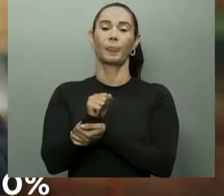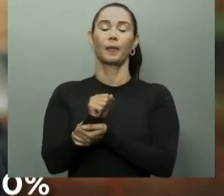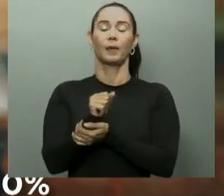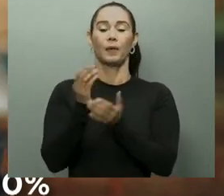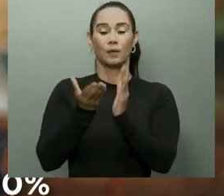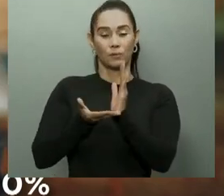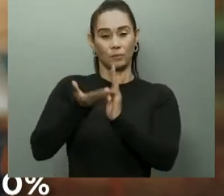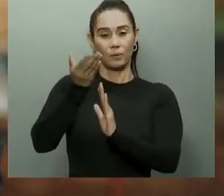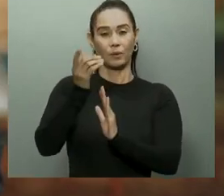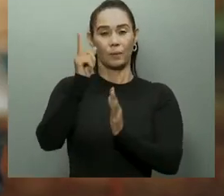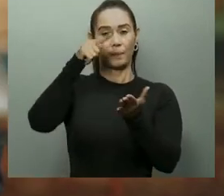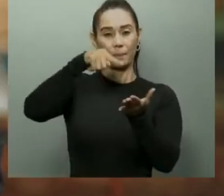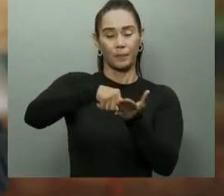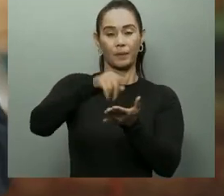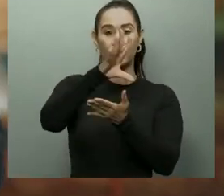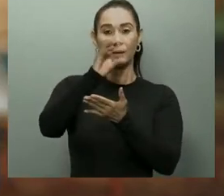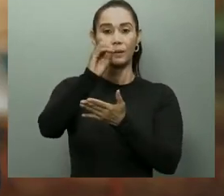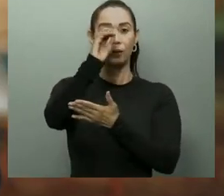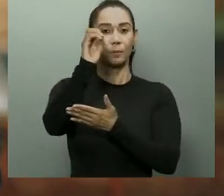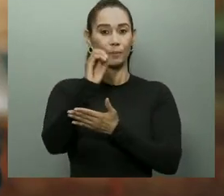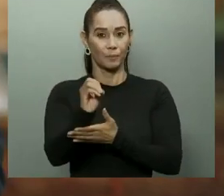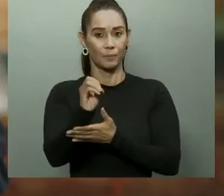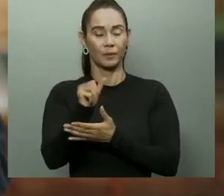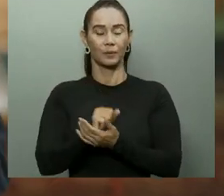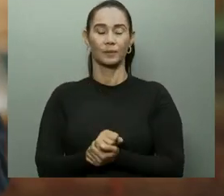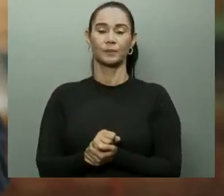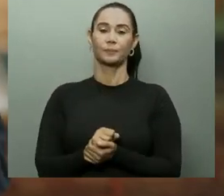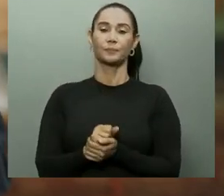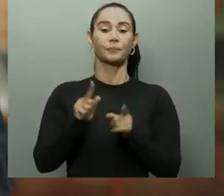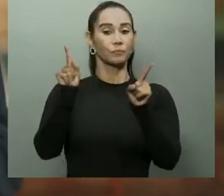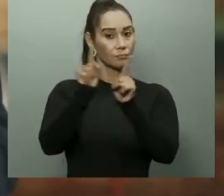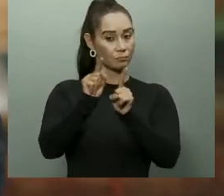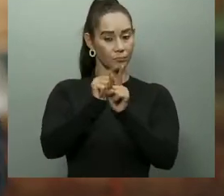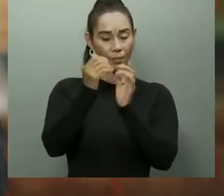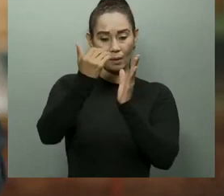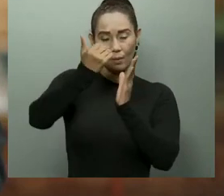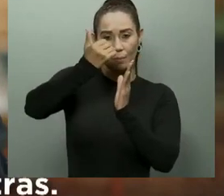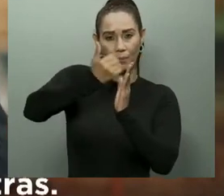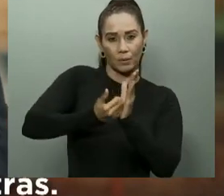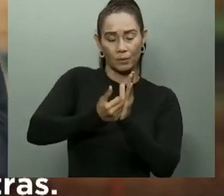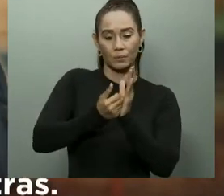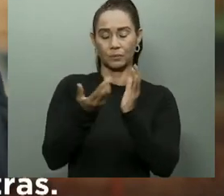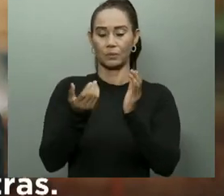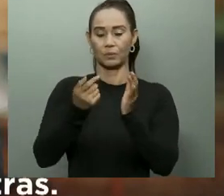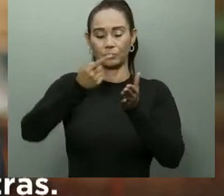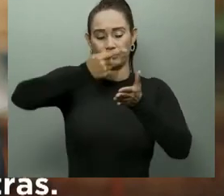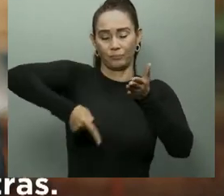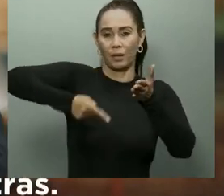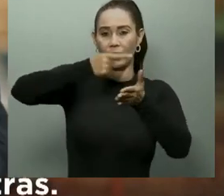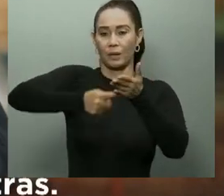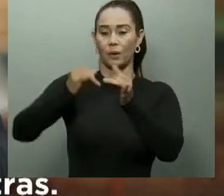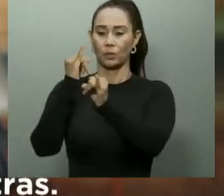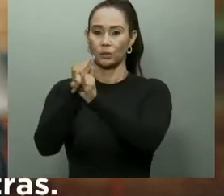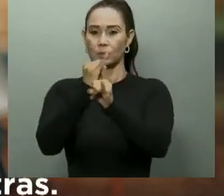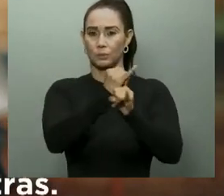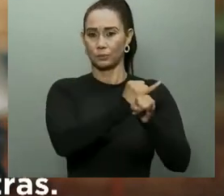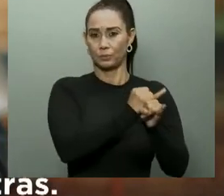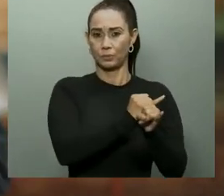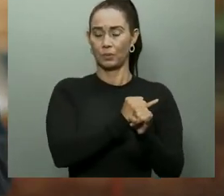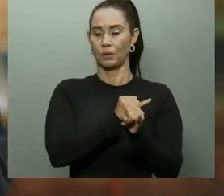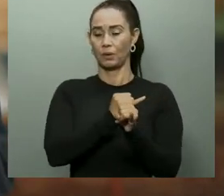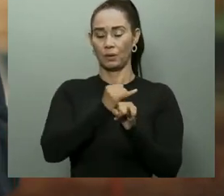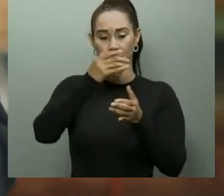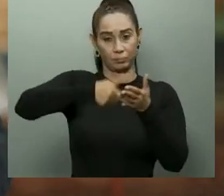,500%. Además de esto, hemos reducido estas estructuras, eliminado entidades y fusionado